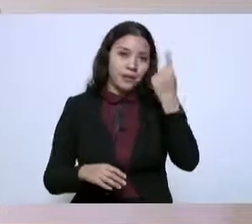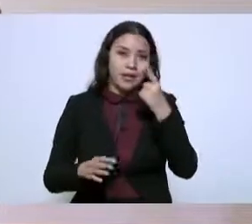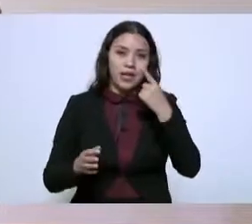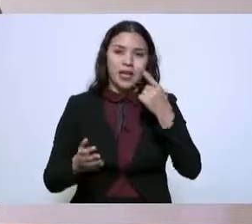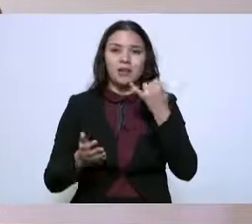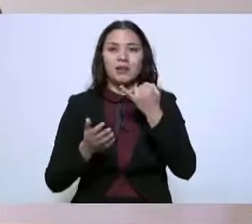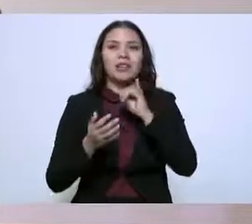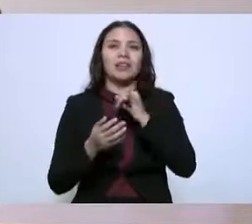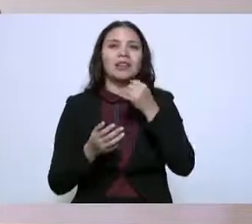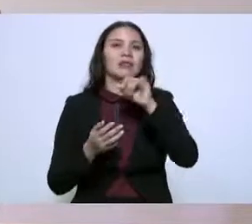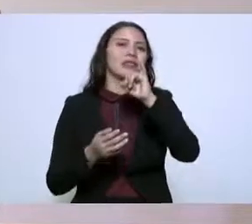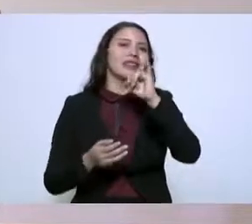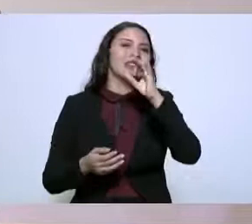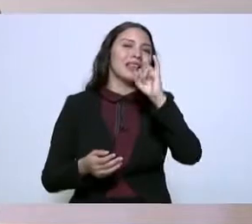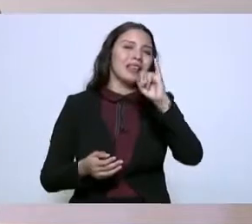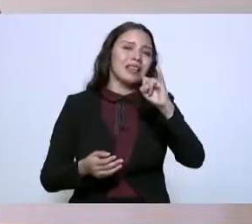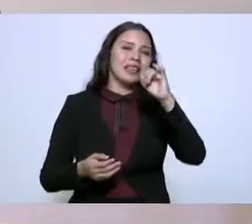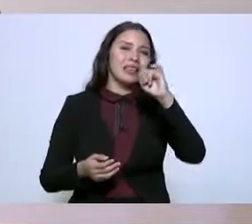Interno Bruto del país.